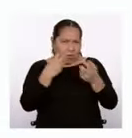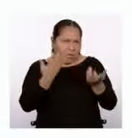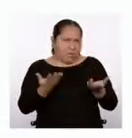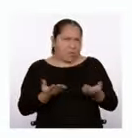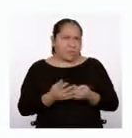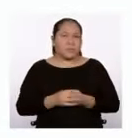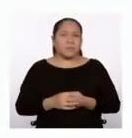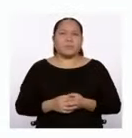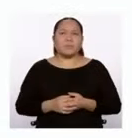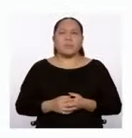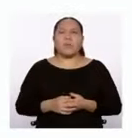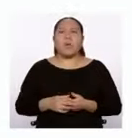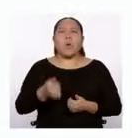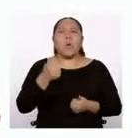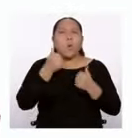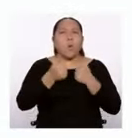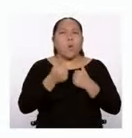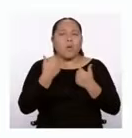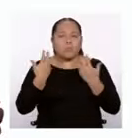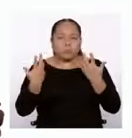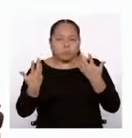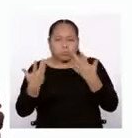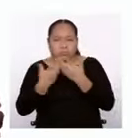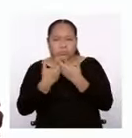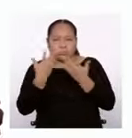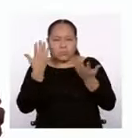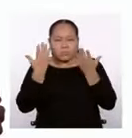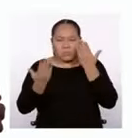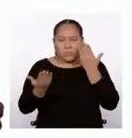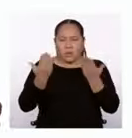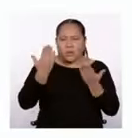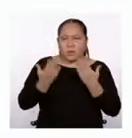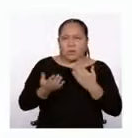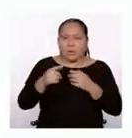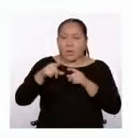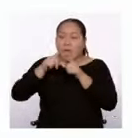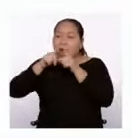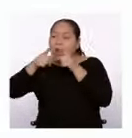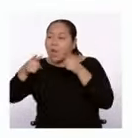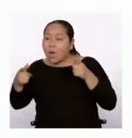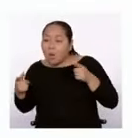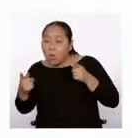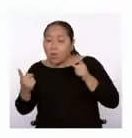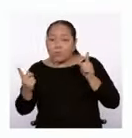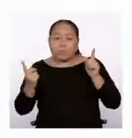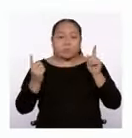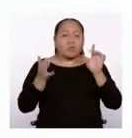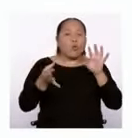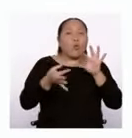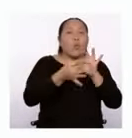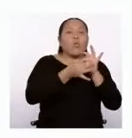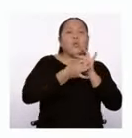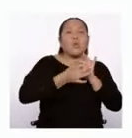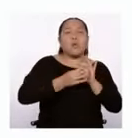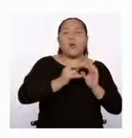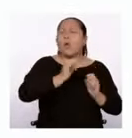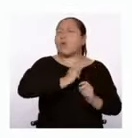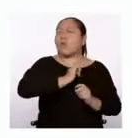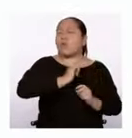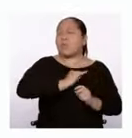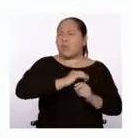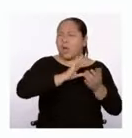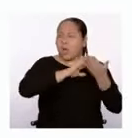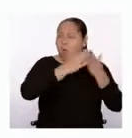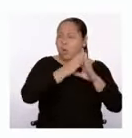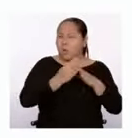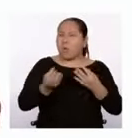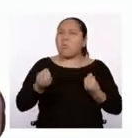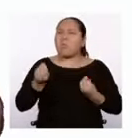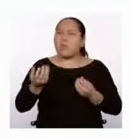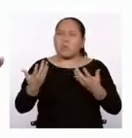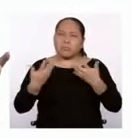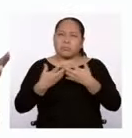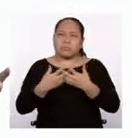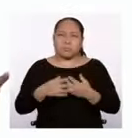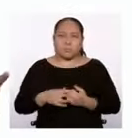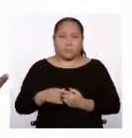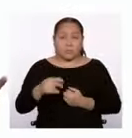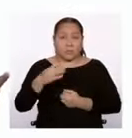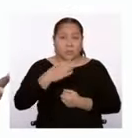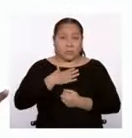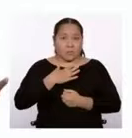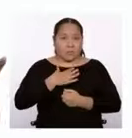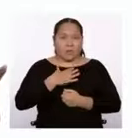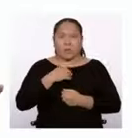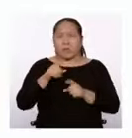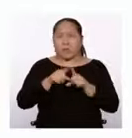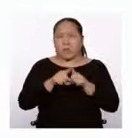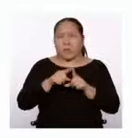¿Cuál es la relación entre las lenguas y la identidad de los pueblos? Por mi parte, también me